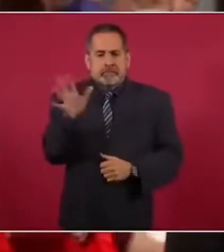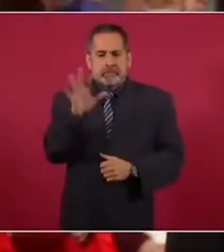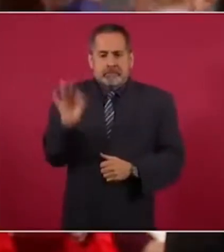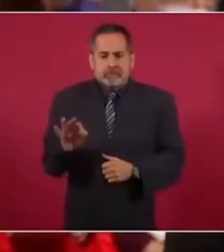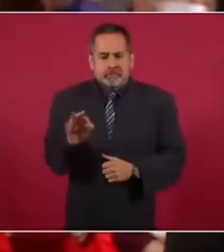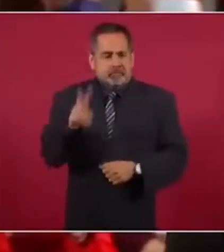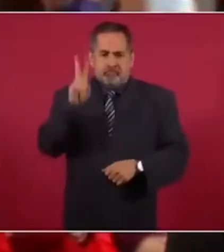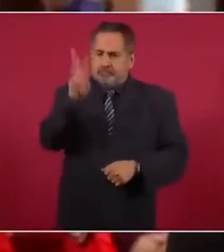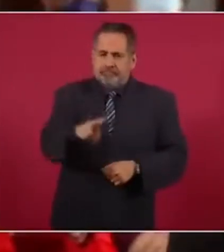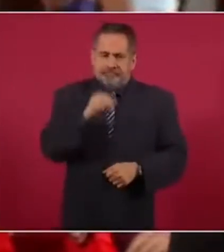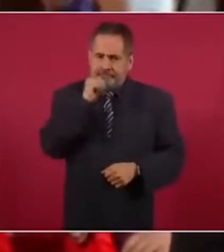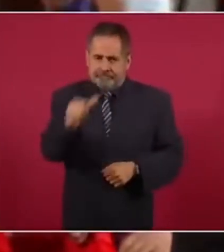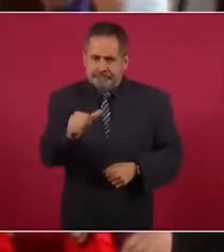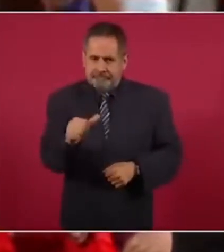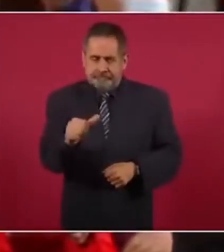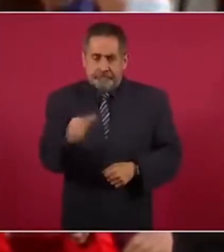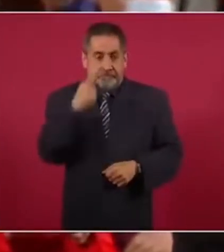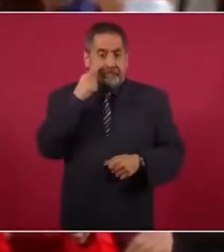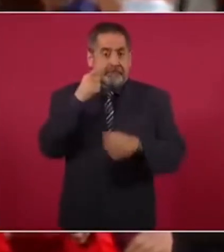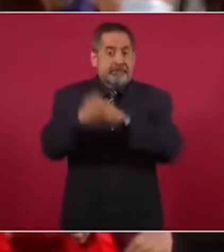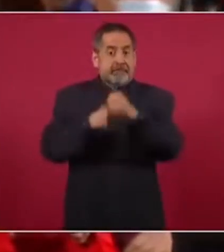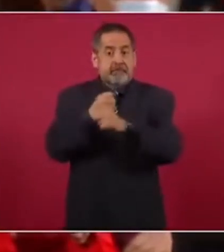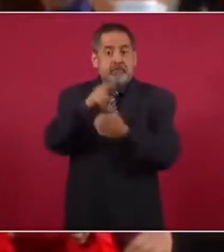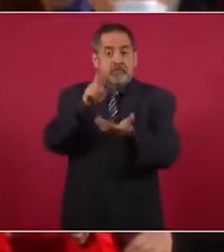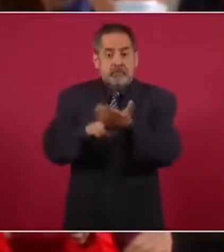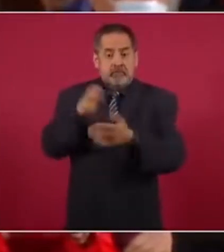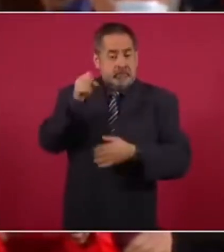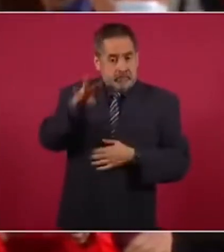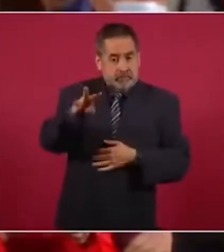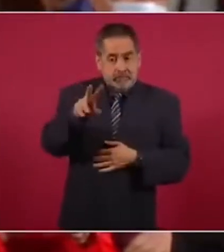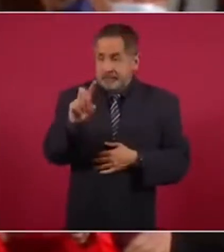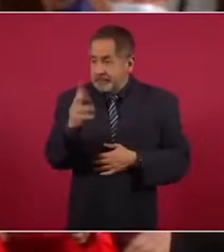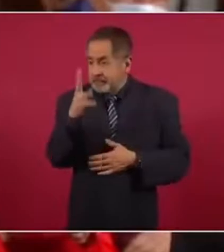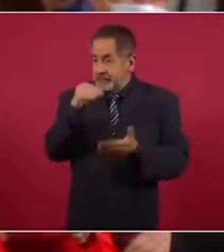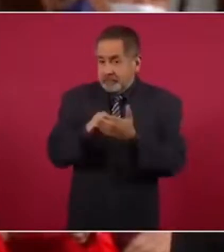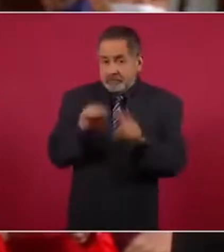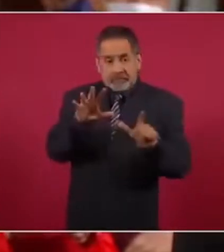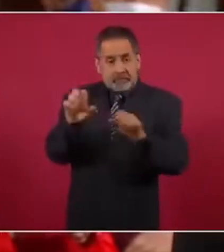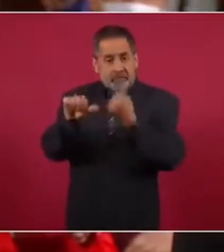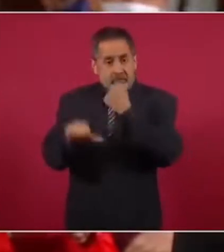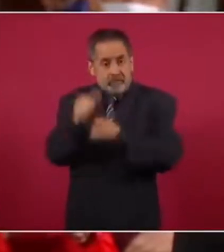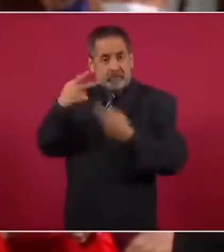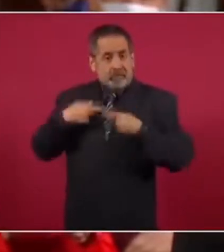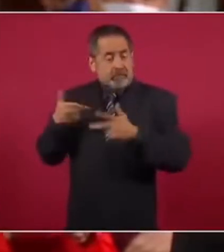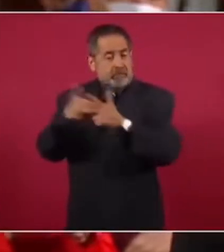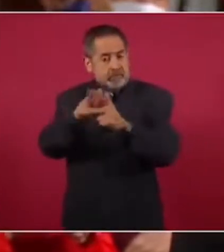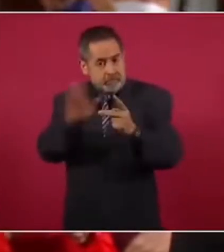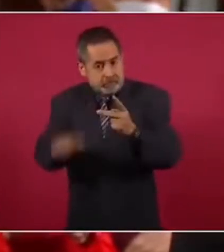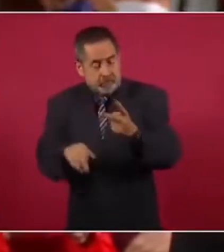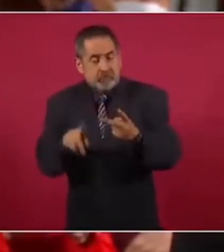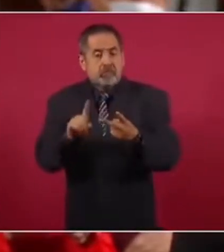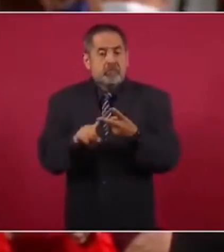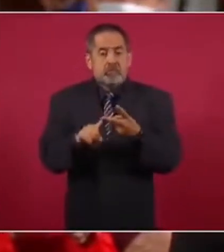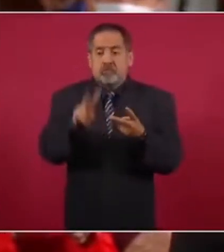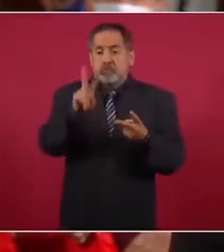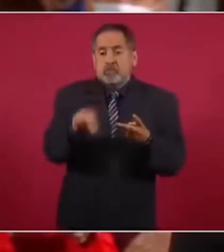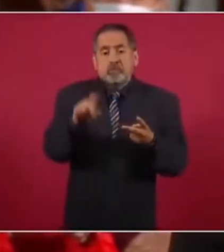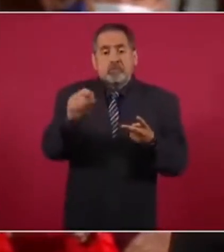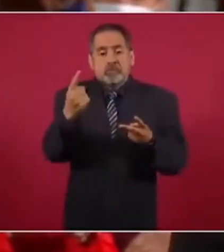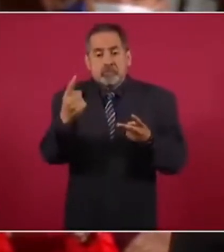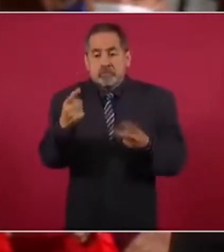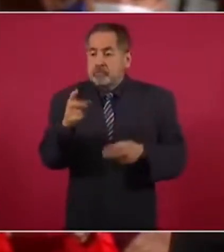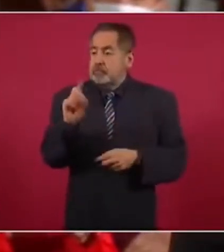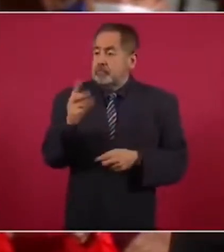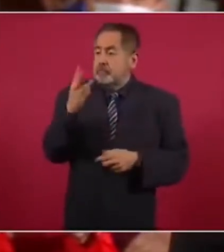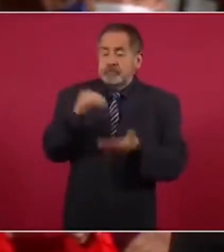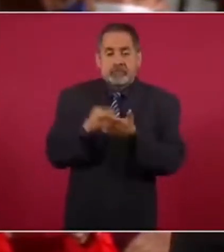es real, porque usted en el 2019 hubo 34 mil 711 asesinados, en el 2021 hubo